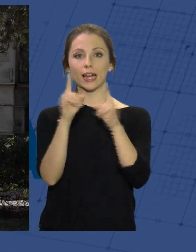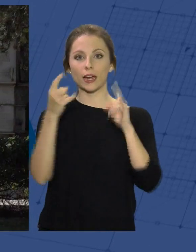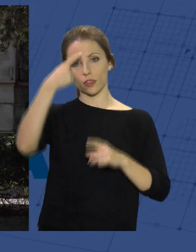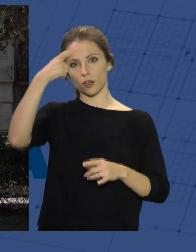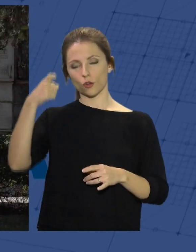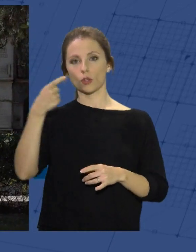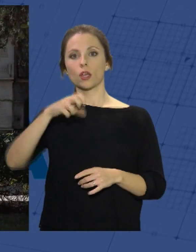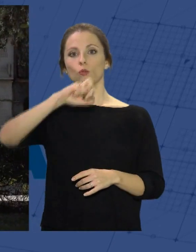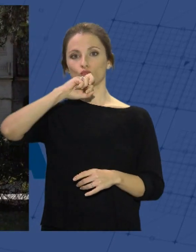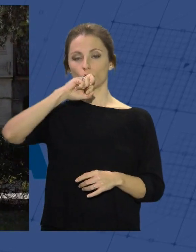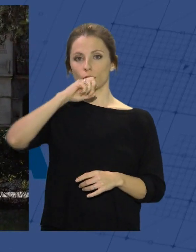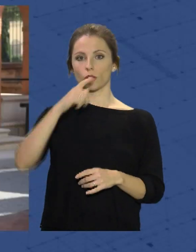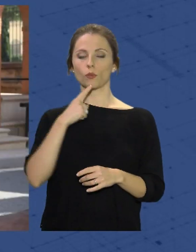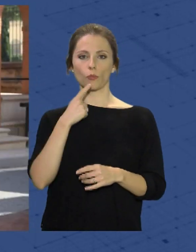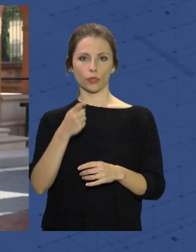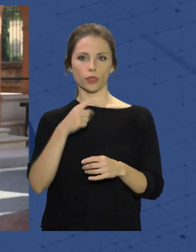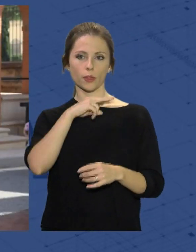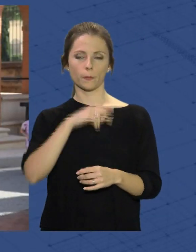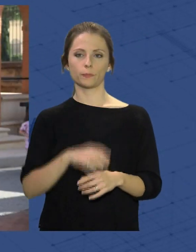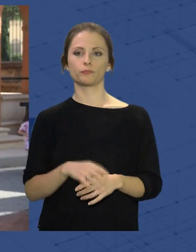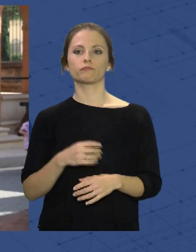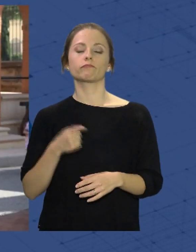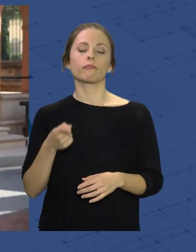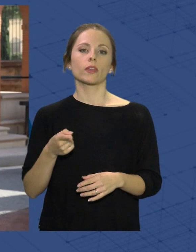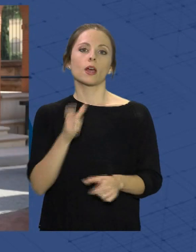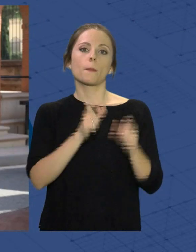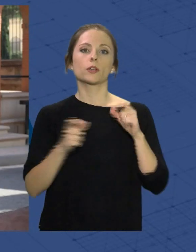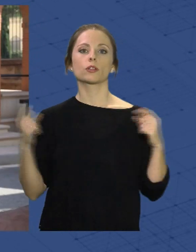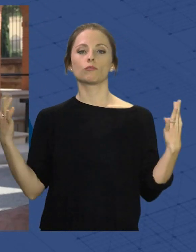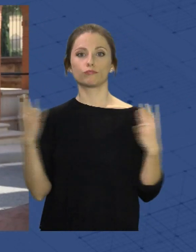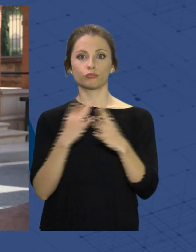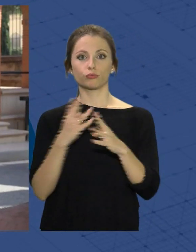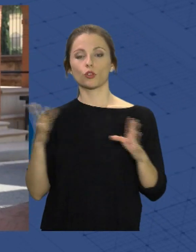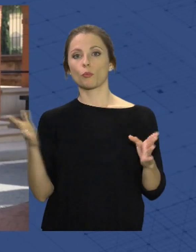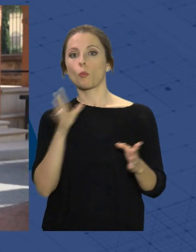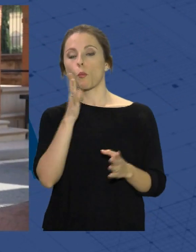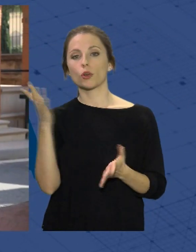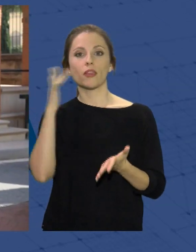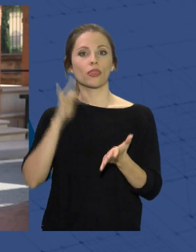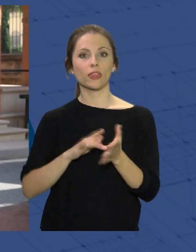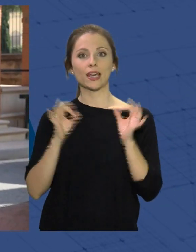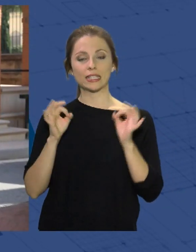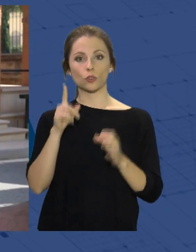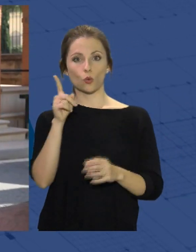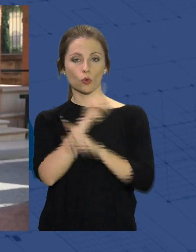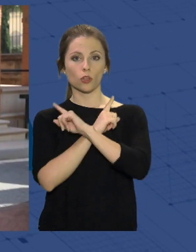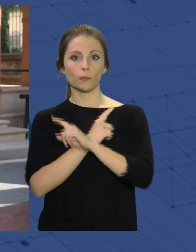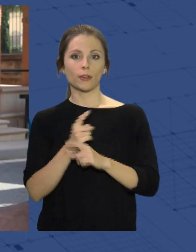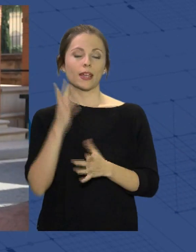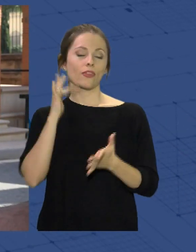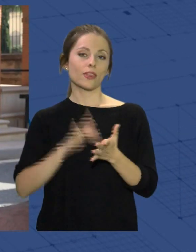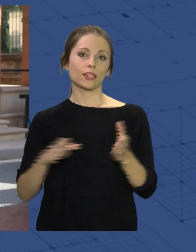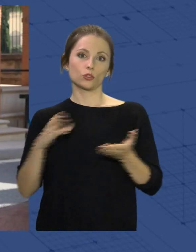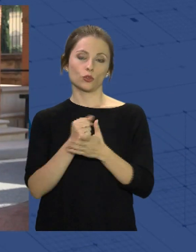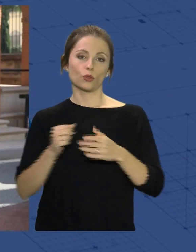obispo de la diócesis Antonio Gómez Cantero. Hay afluencia porque es el Día de Todos los Santos, el día uno de personas que vienen a honrar la memoria